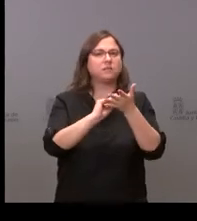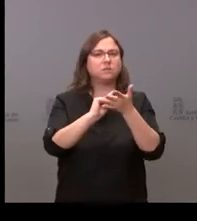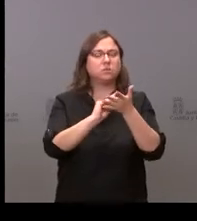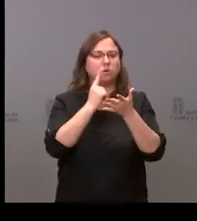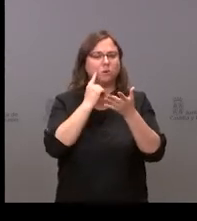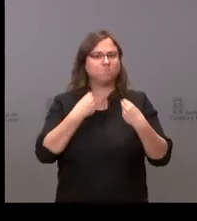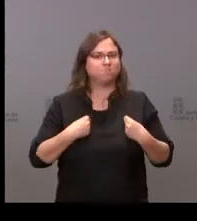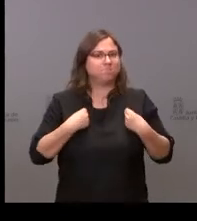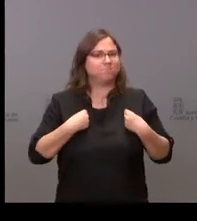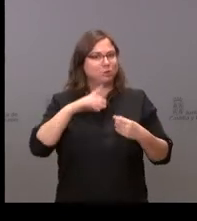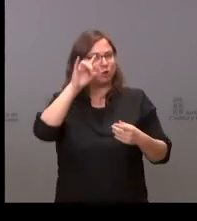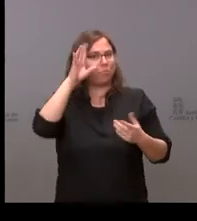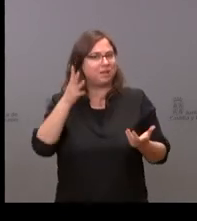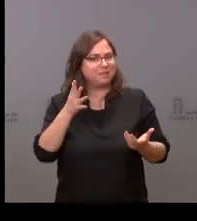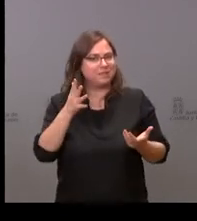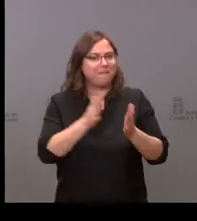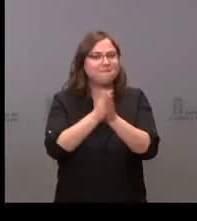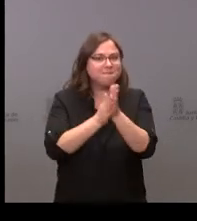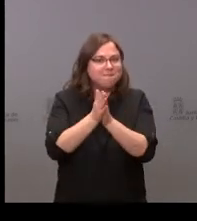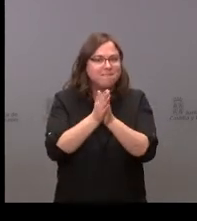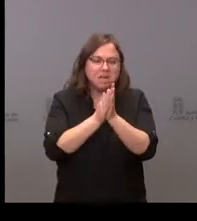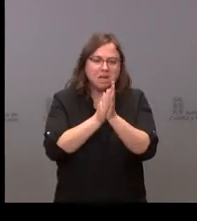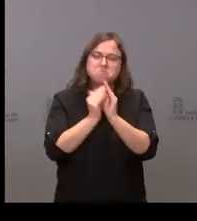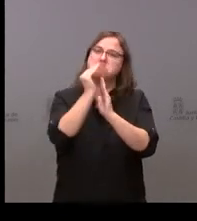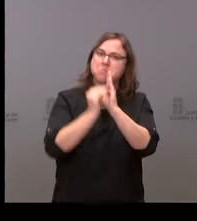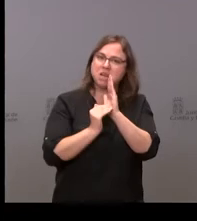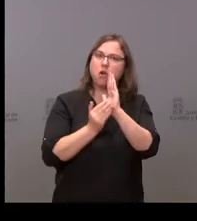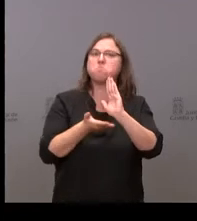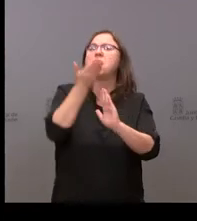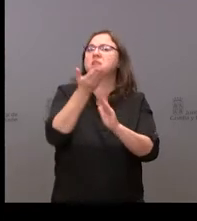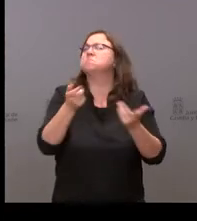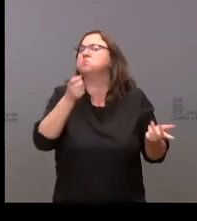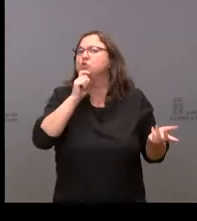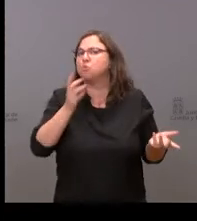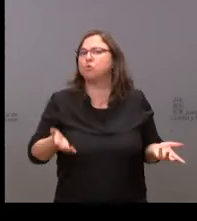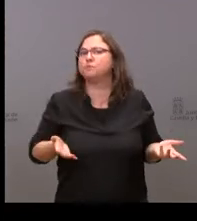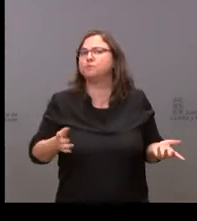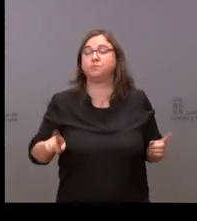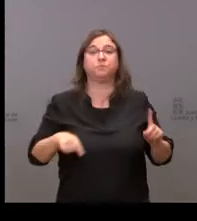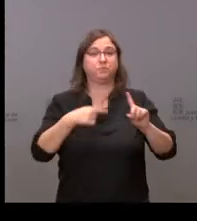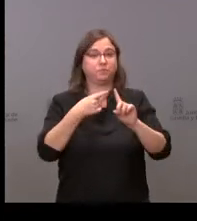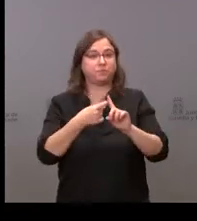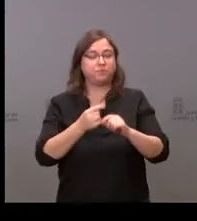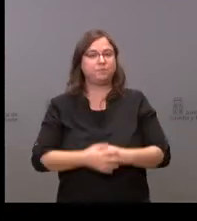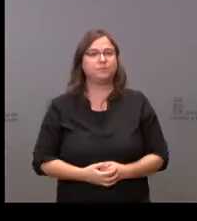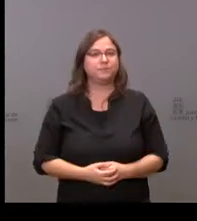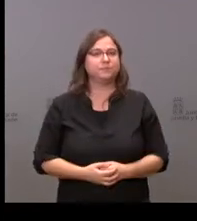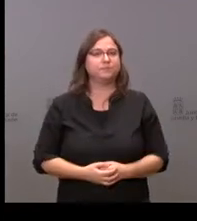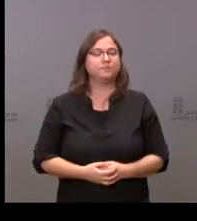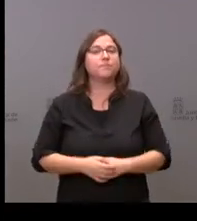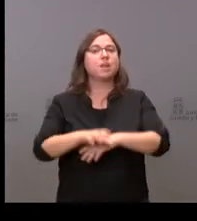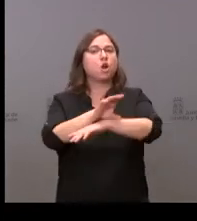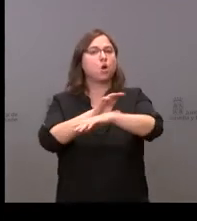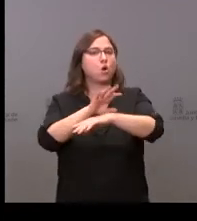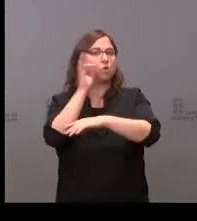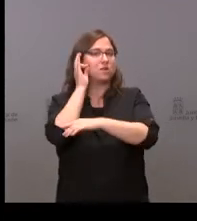ha sorprendido o les anima a modificarlo al alza de alguna manera. Y por otra parte, la consejera